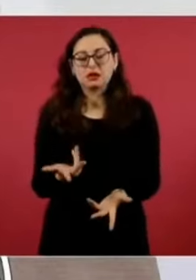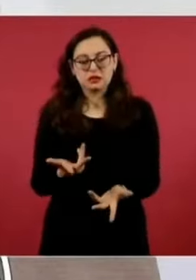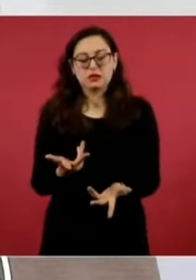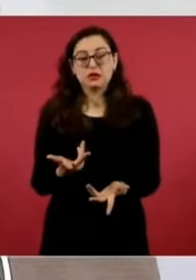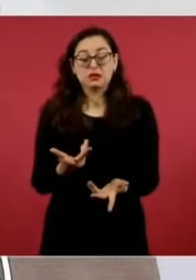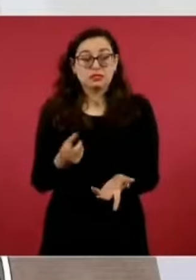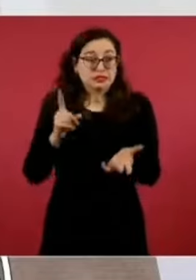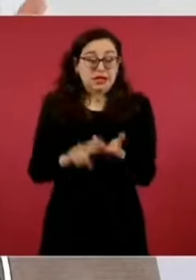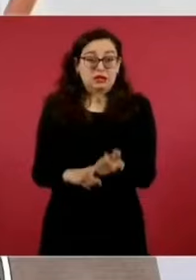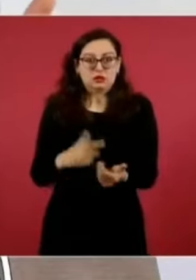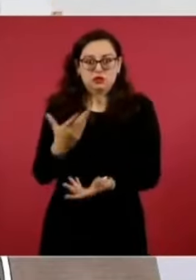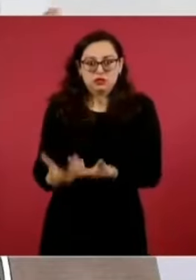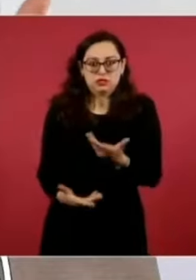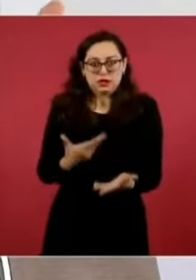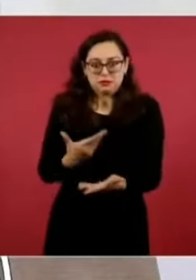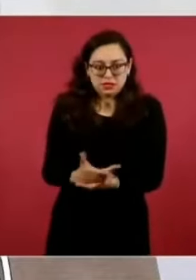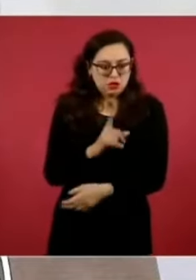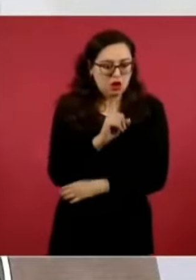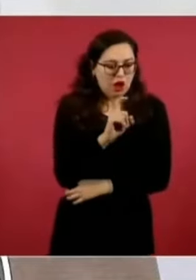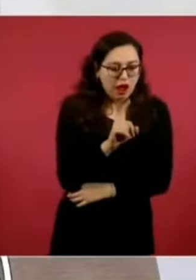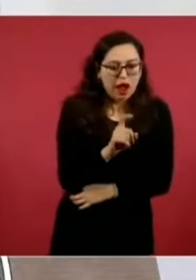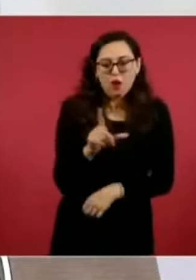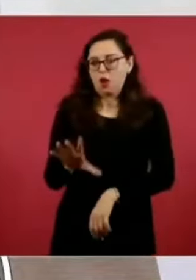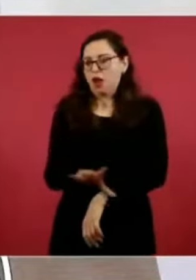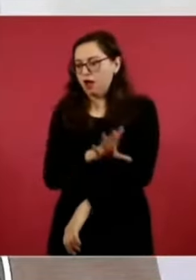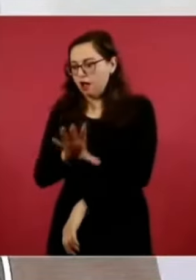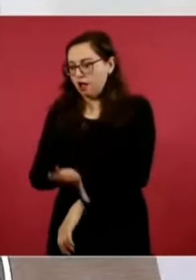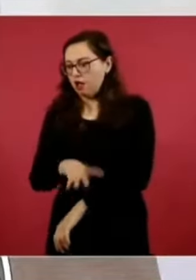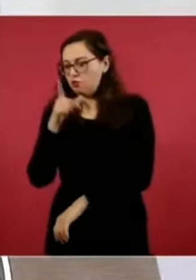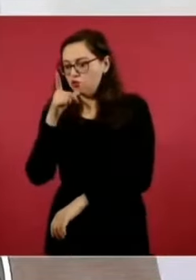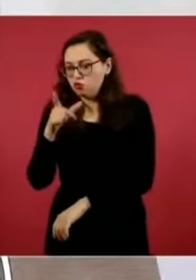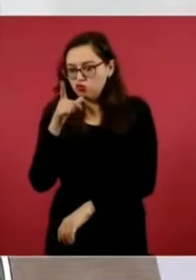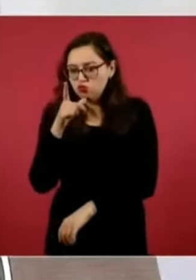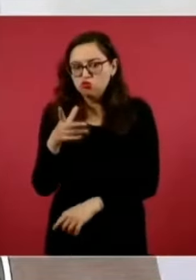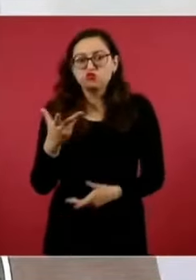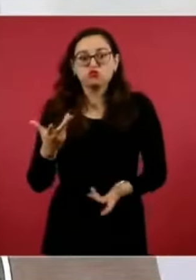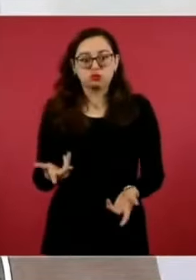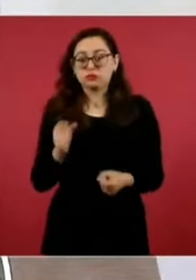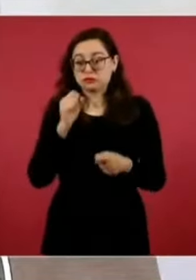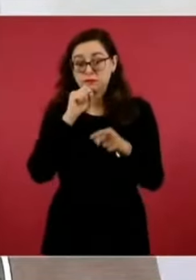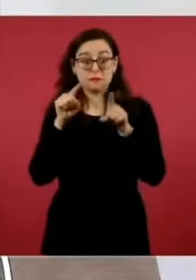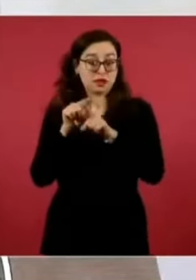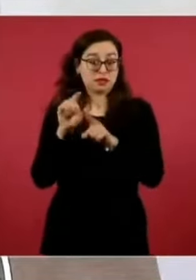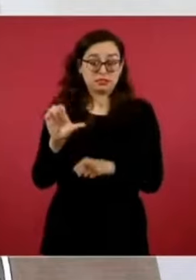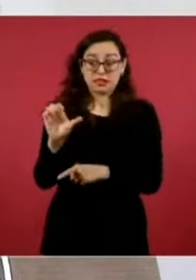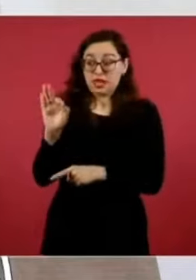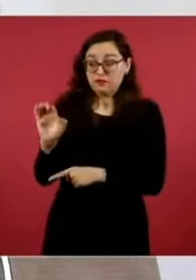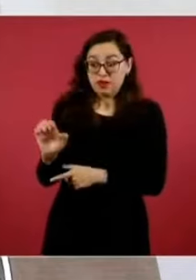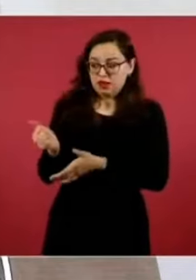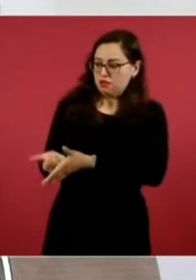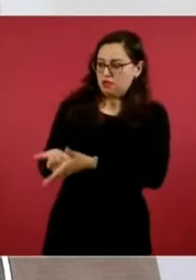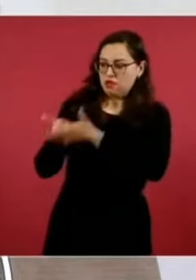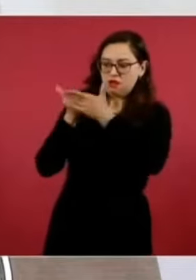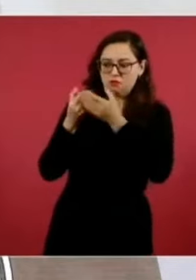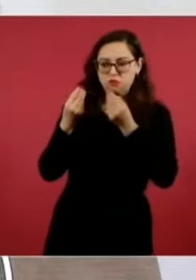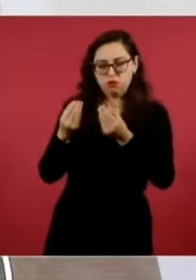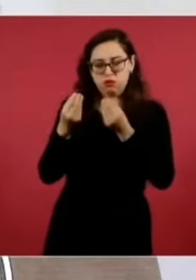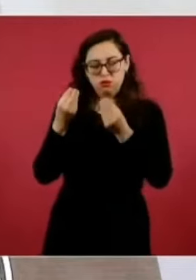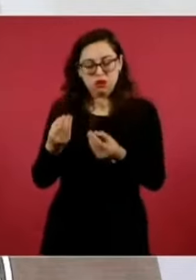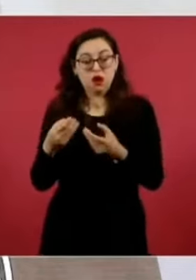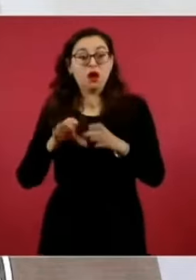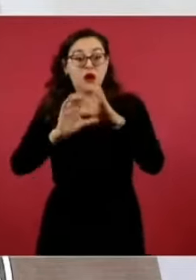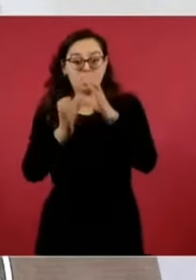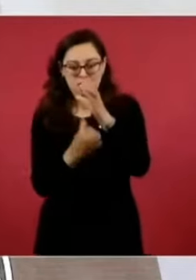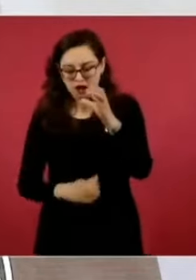que van desde el agua, la electricidad, que ya también CFE nos ha ayudado muchísimo ahí en la conexión, el